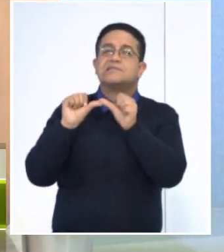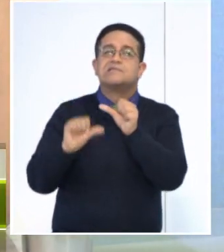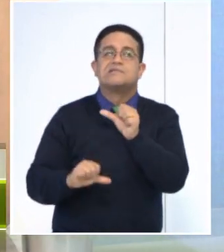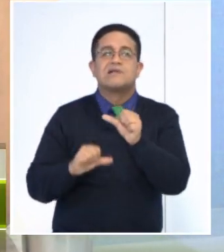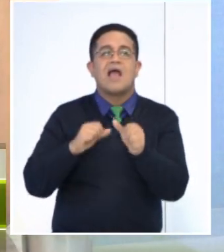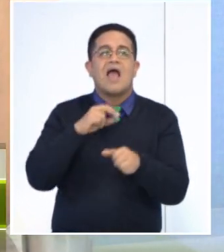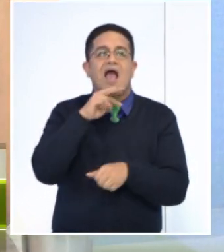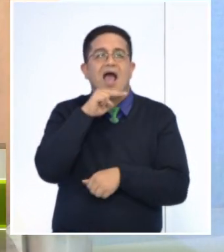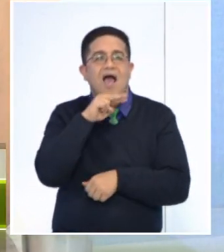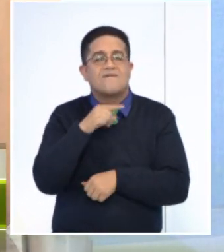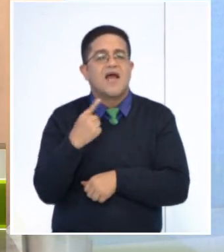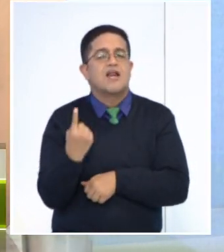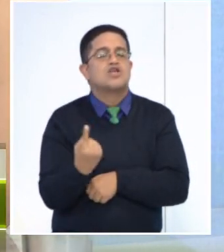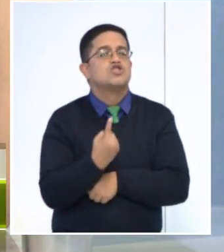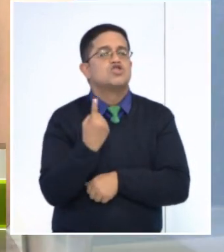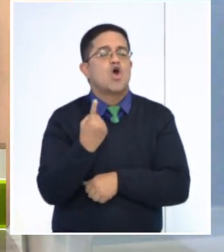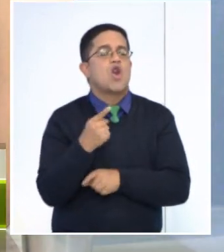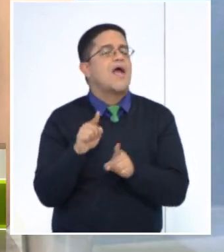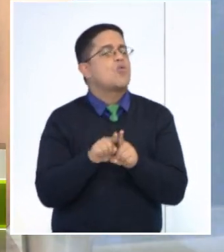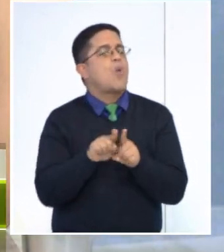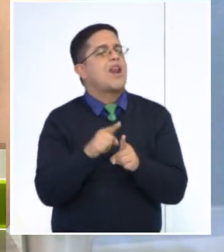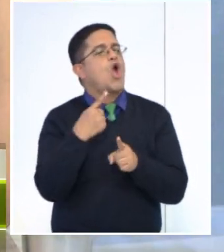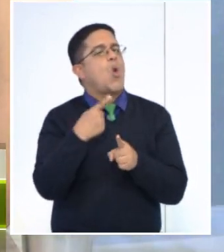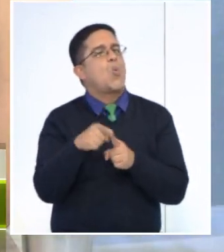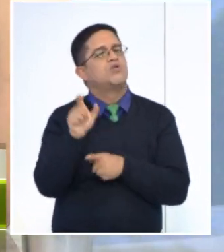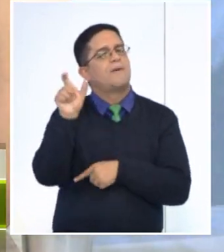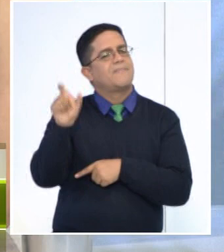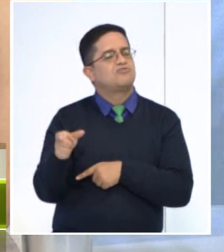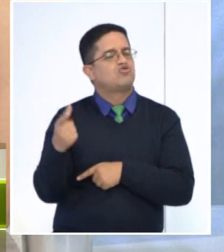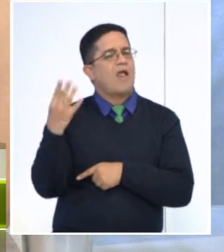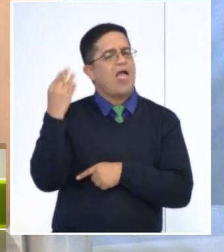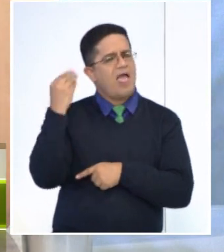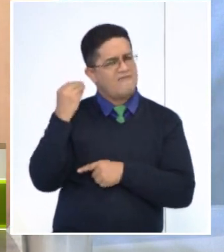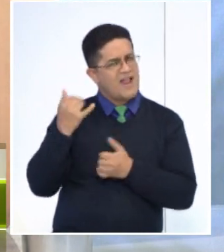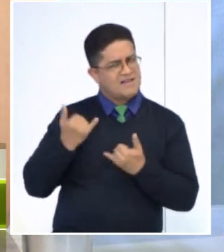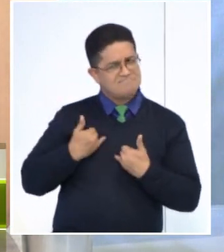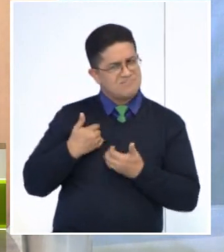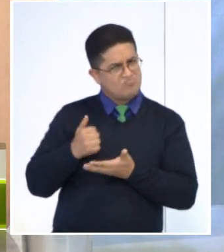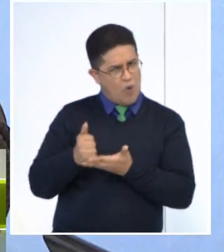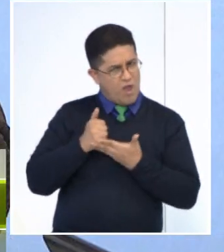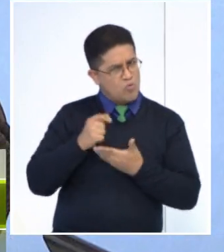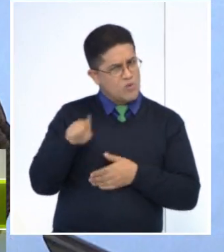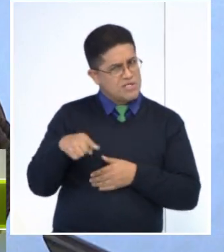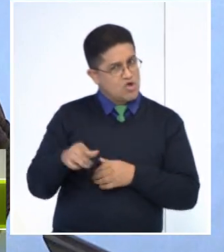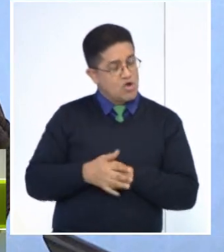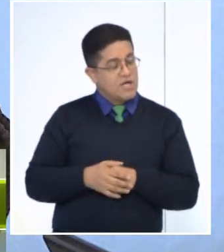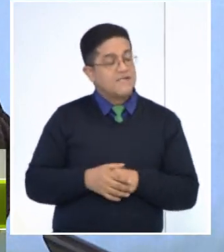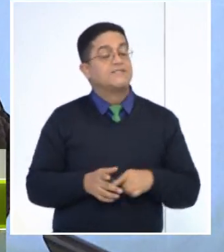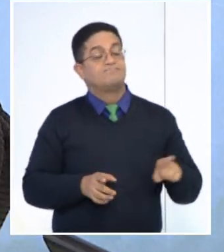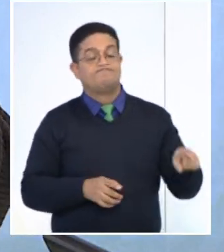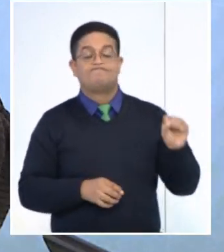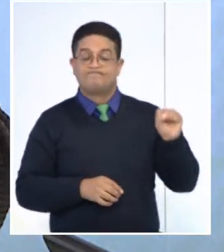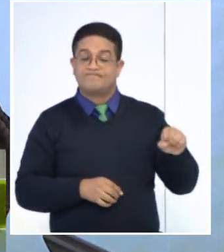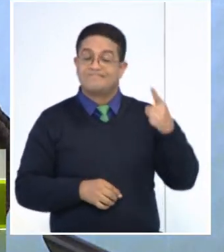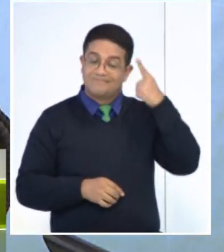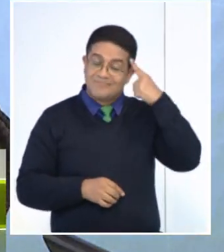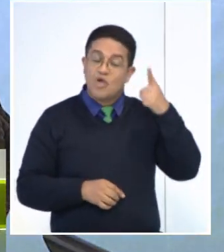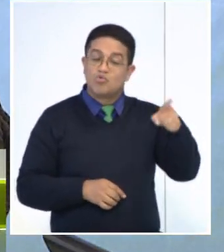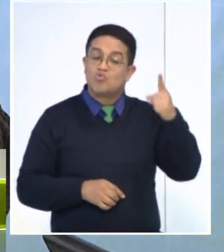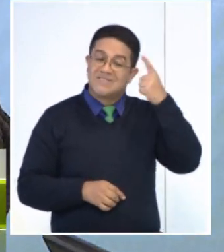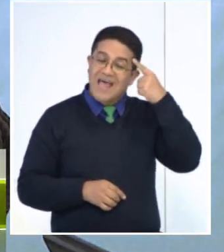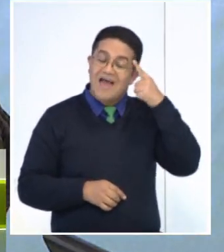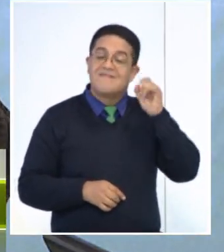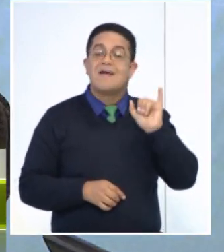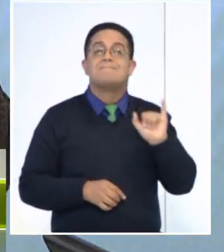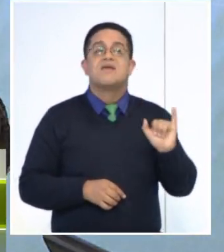día solo como si estuvieses hablando con otra persona. ¿Hablar con uno mismo es saludable? Siempre y cuando sepas que es contigo mismo